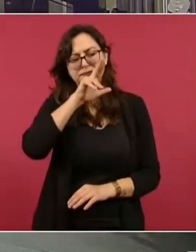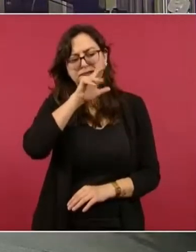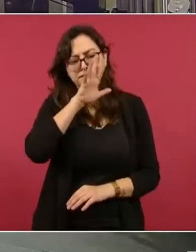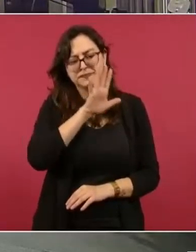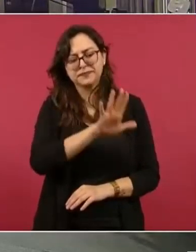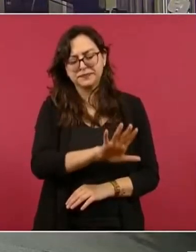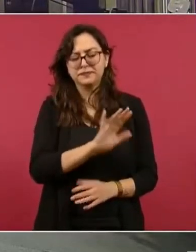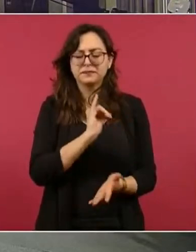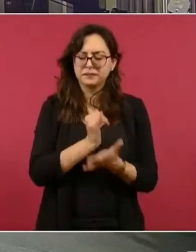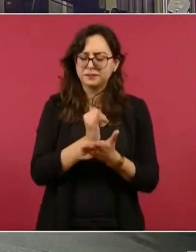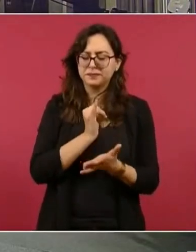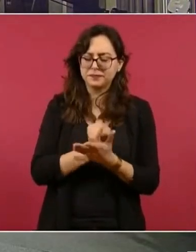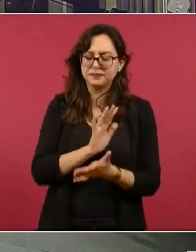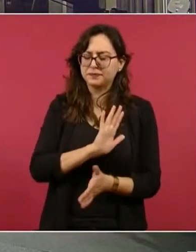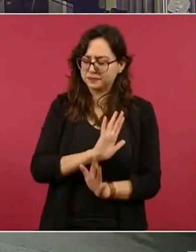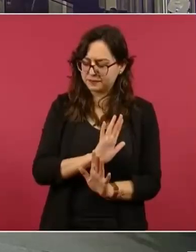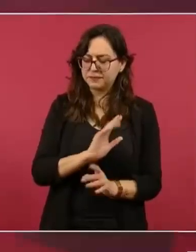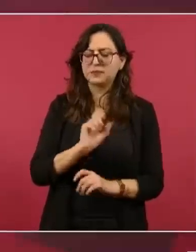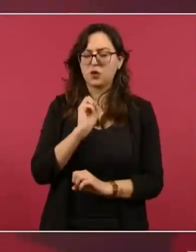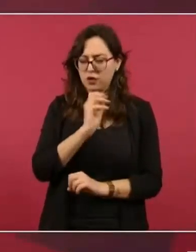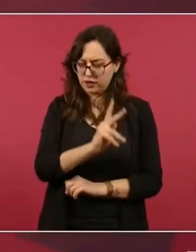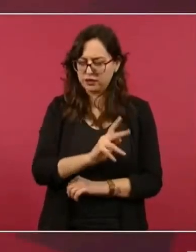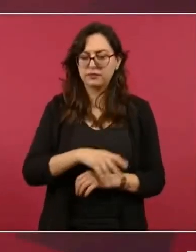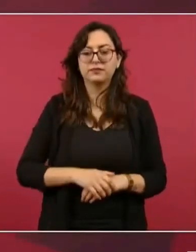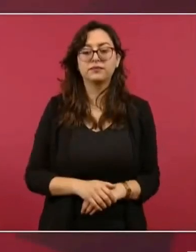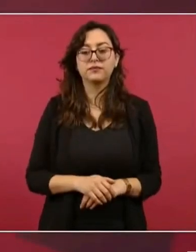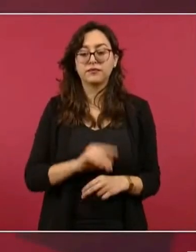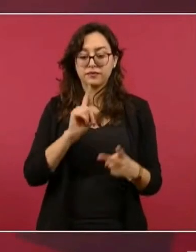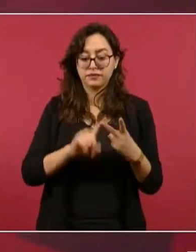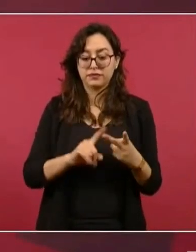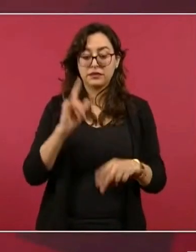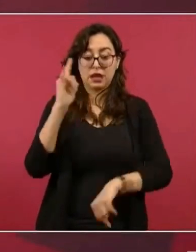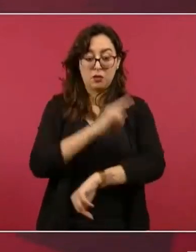aeropuerto, al SAT,